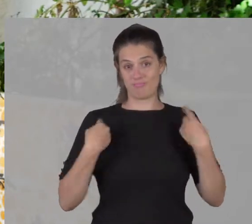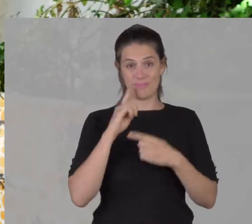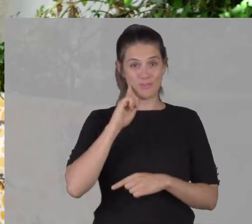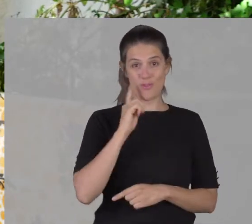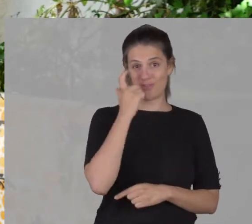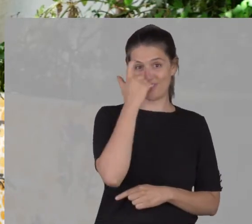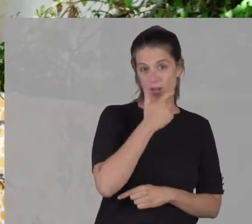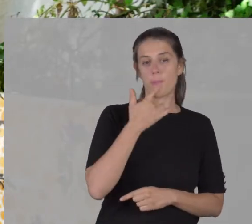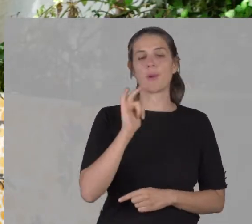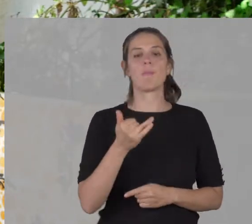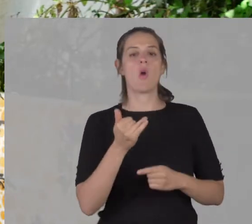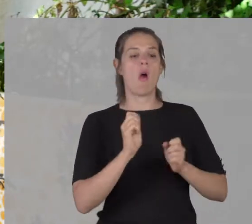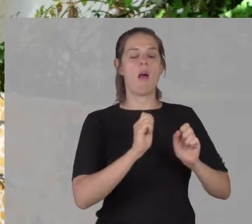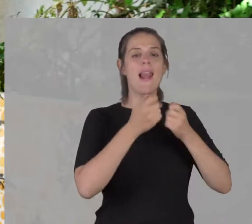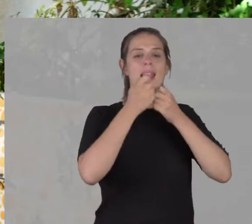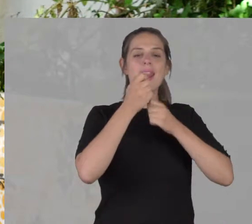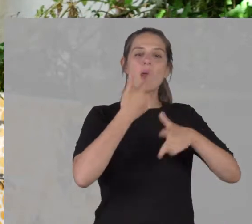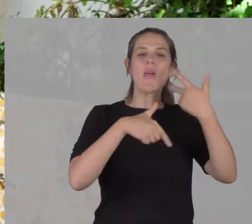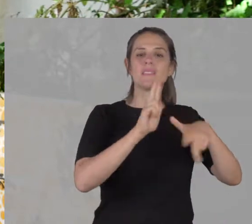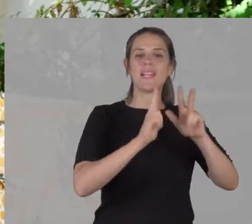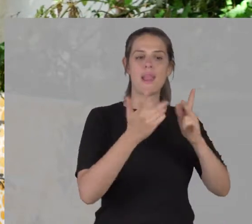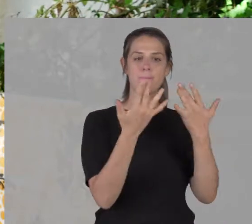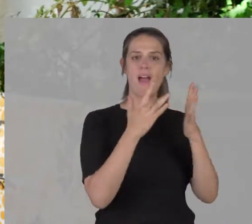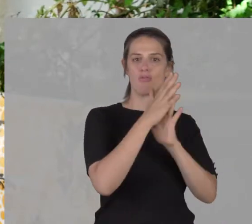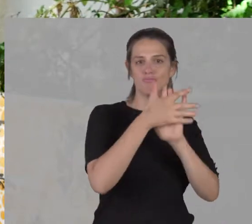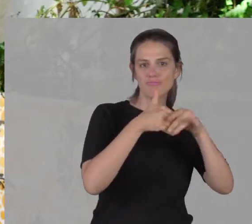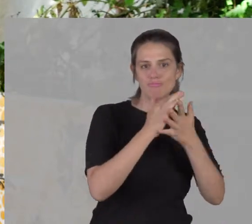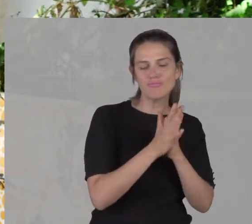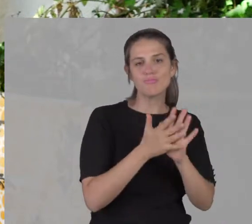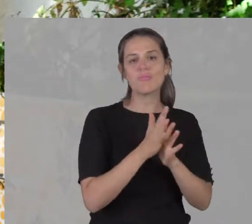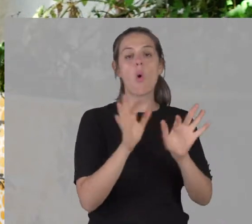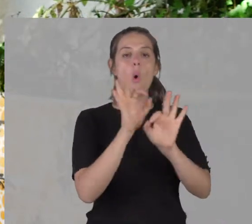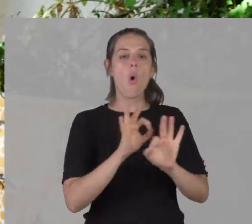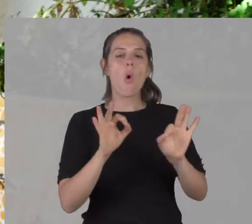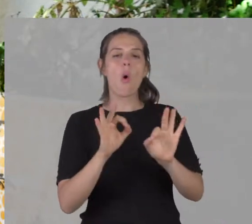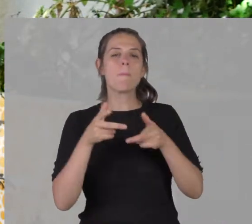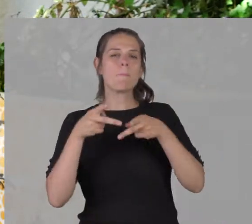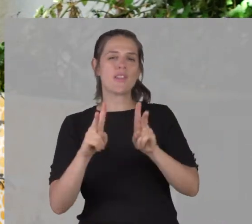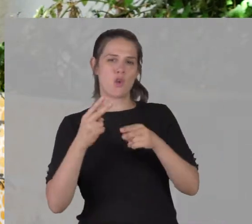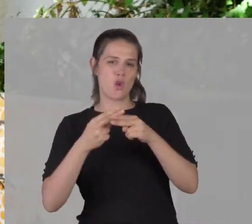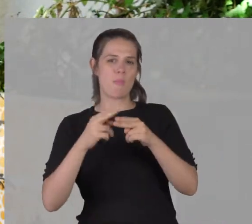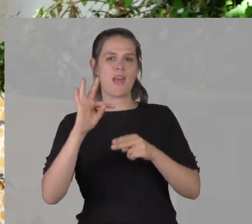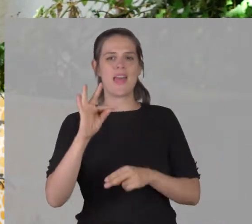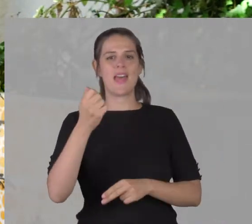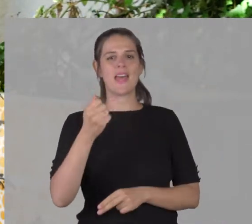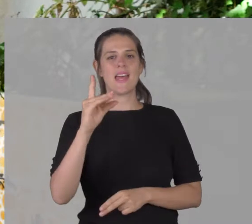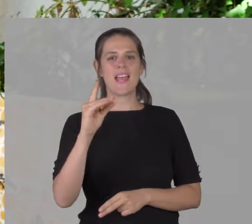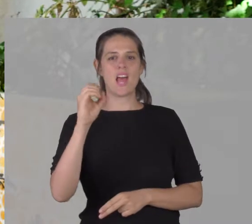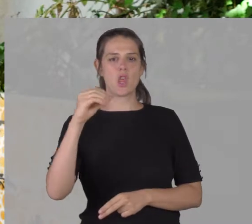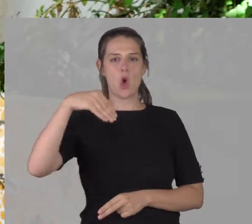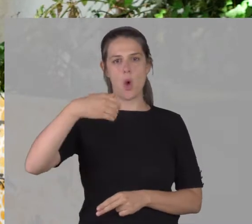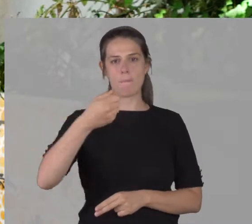utilizamos como lenguajes de señas en la mano o método TADOMA,